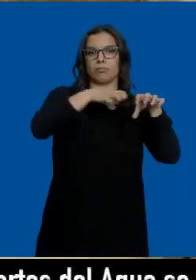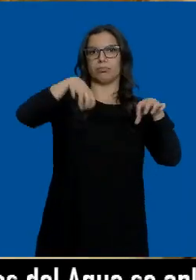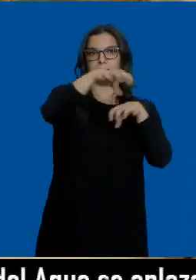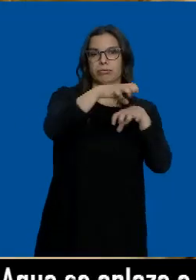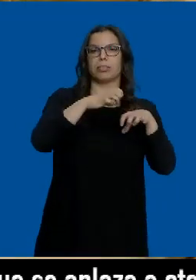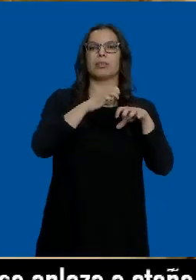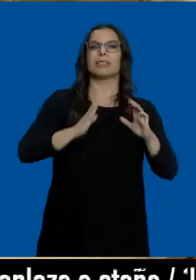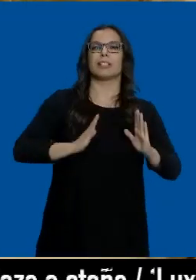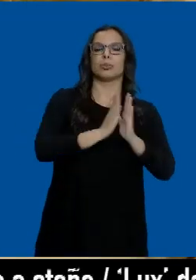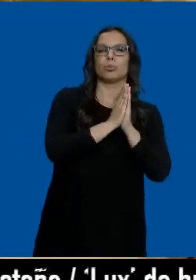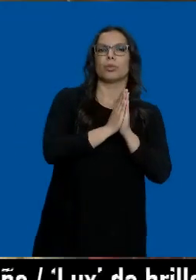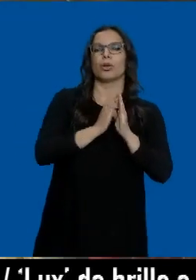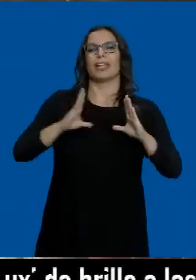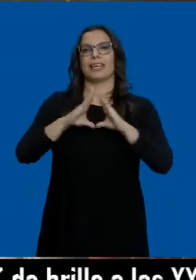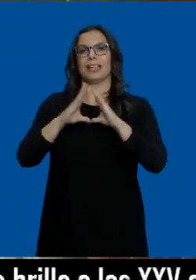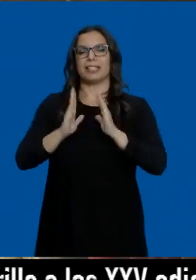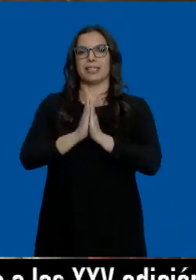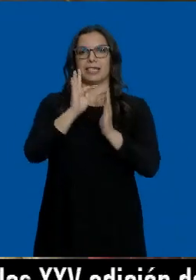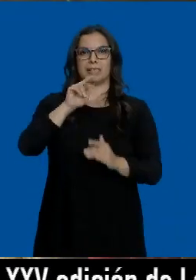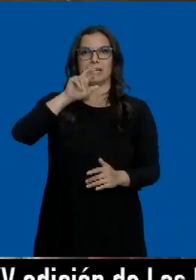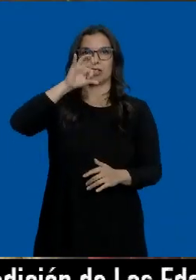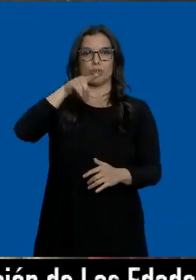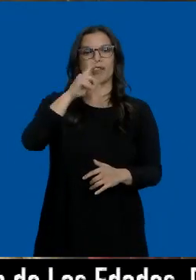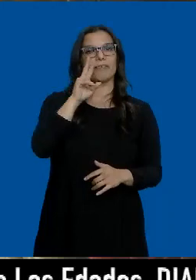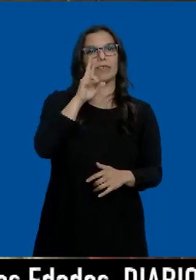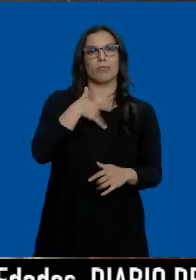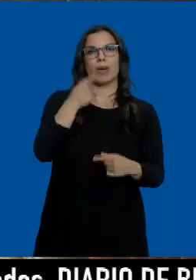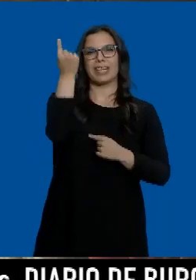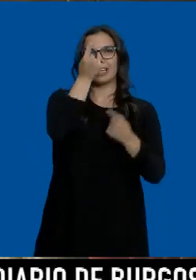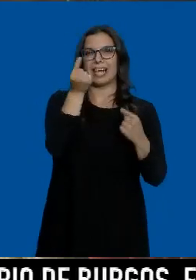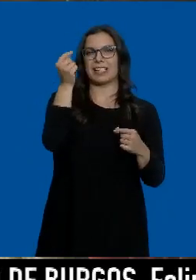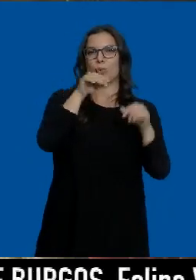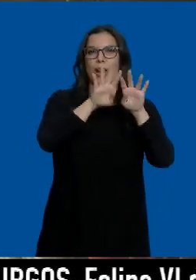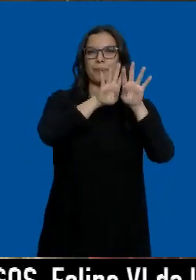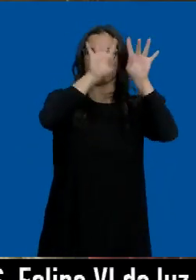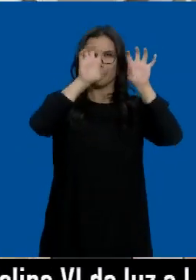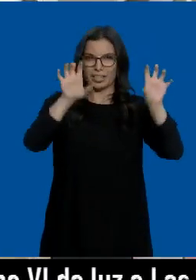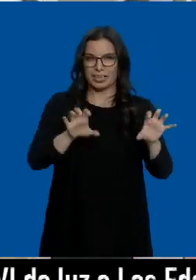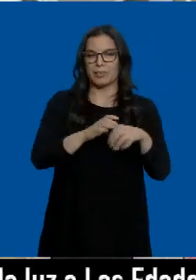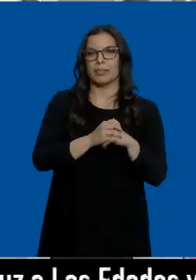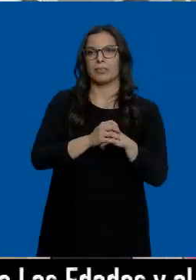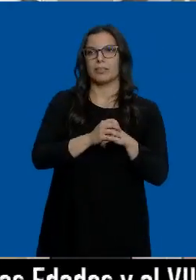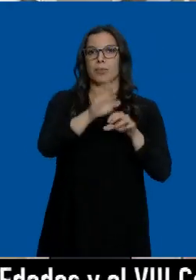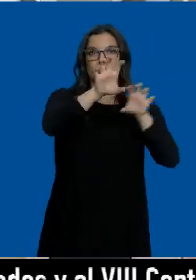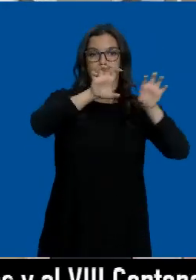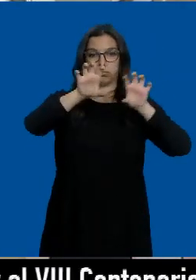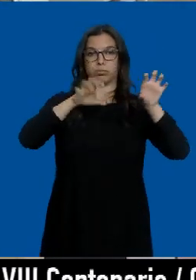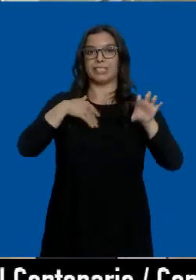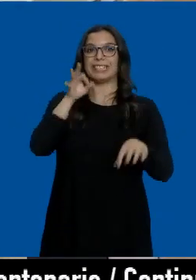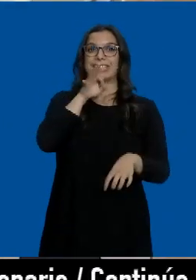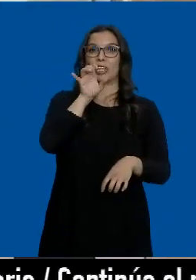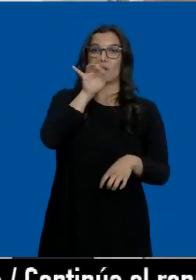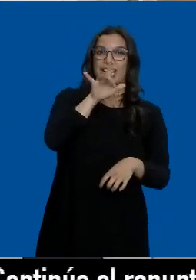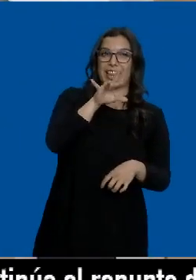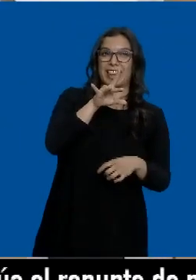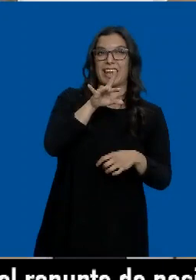Peregrina y la Iglesia de Santirso acercarán al visitante el detalle del retablo. Ese relieve tenemos que situarnos en pleno siglo XV,